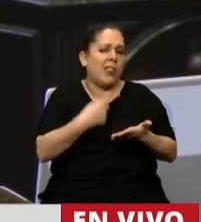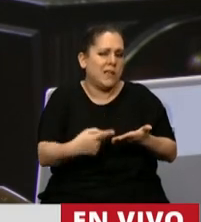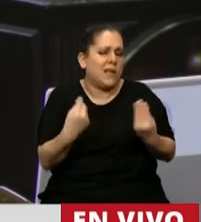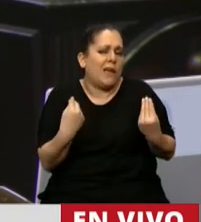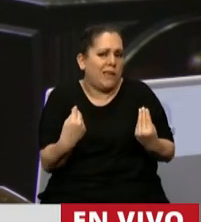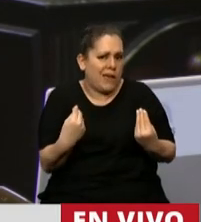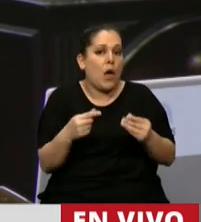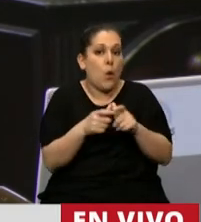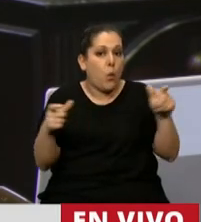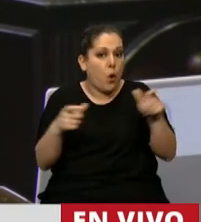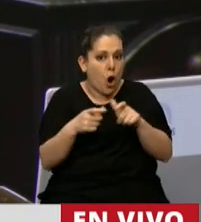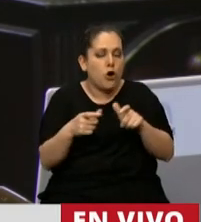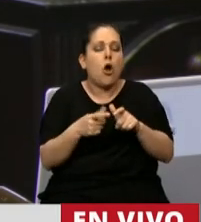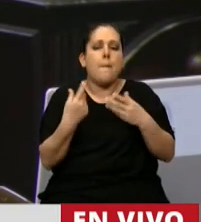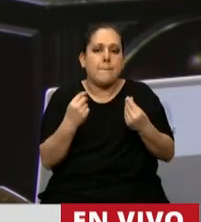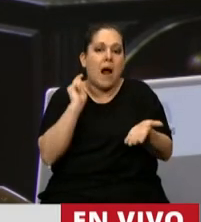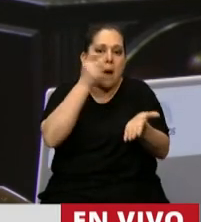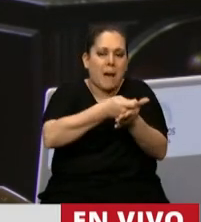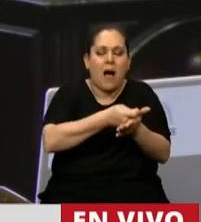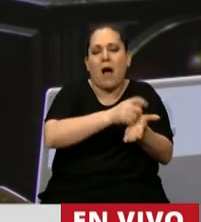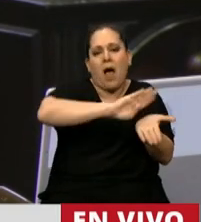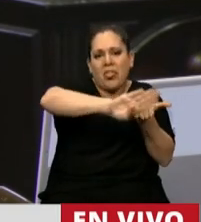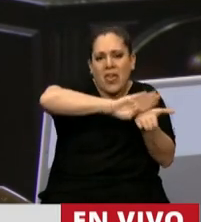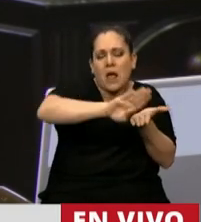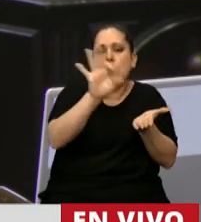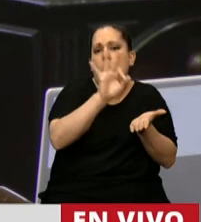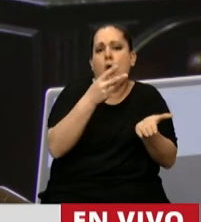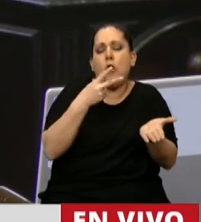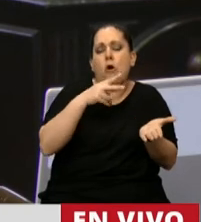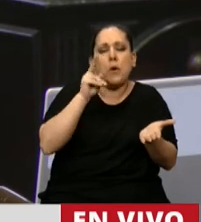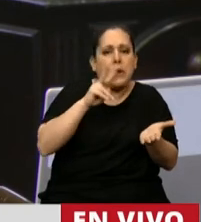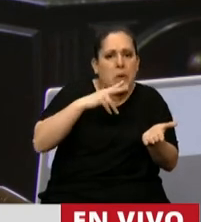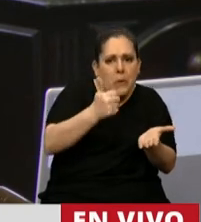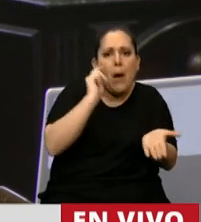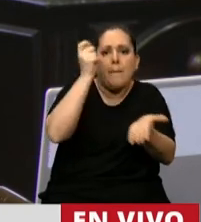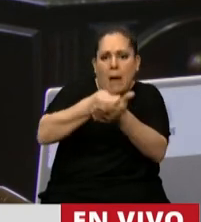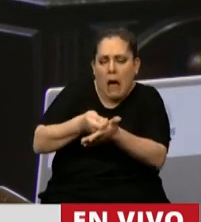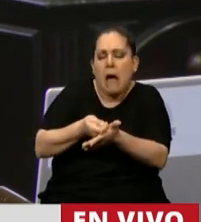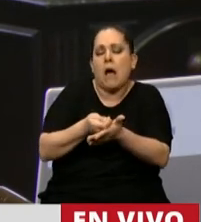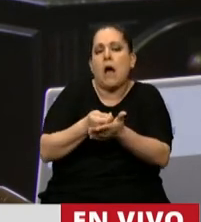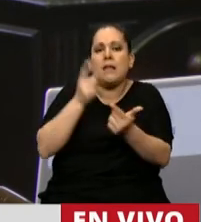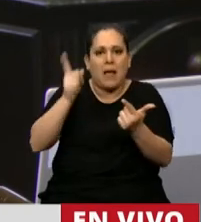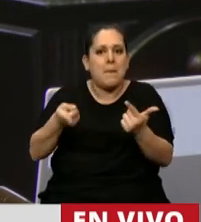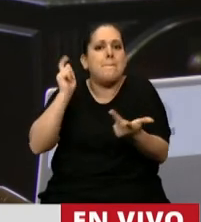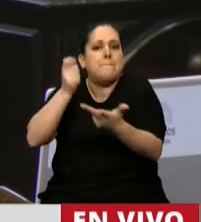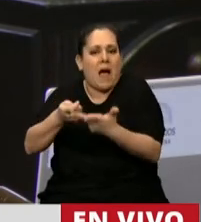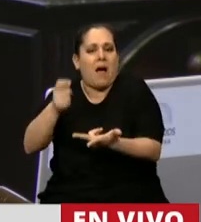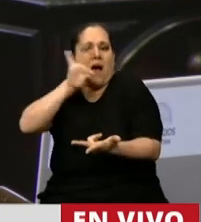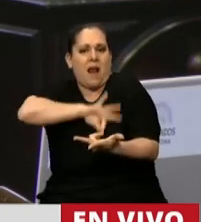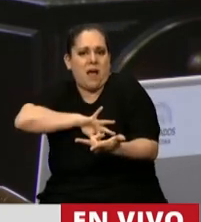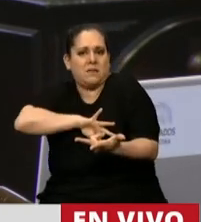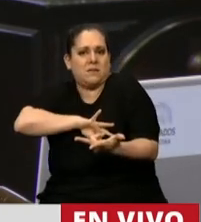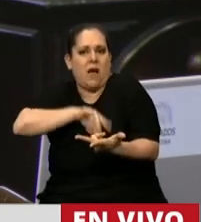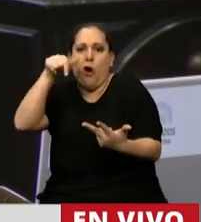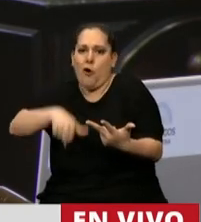ese instrumento del bono se utilizara no sólo para la cancelación del IVA y otros tributos, sino también para ganancias, y hoy no lo es.